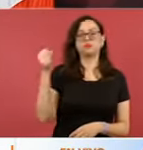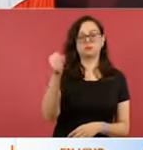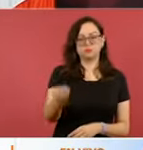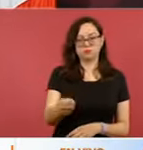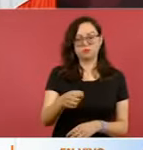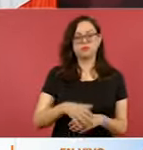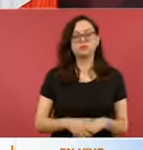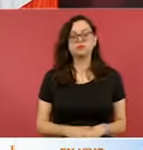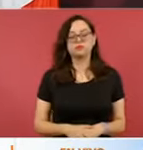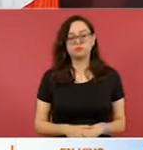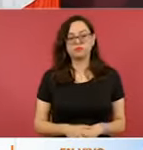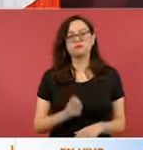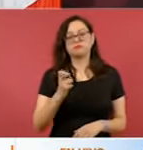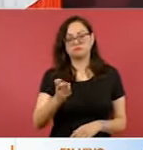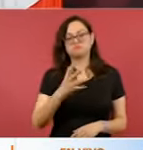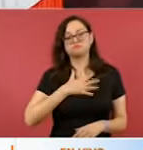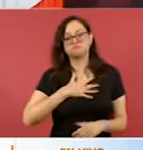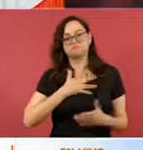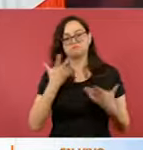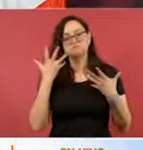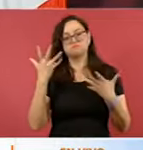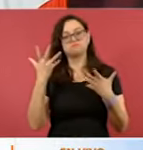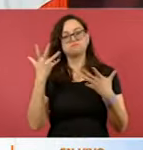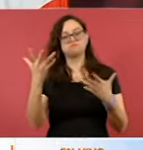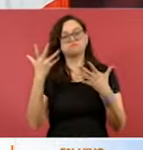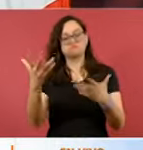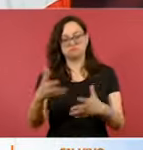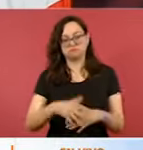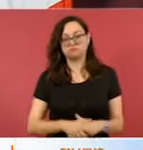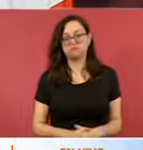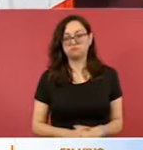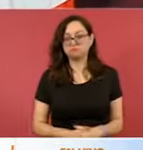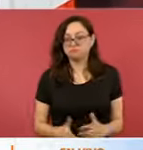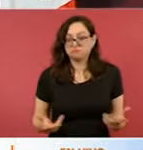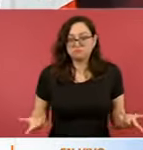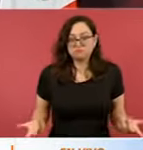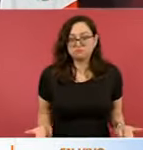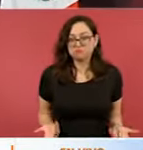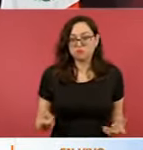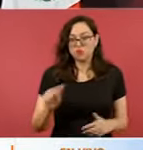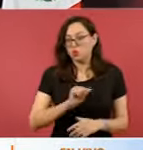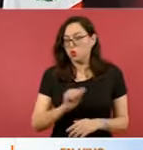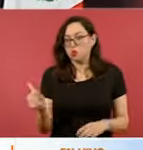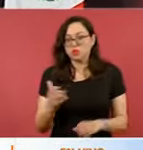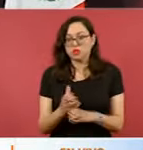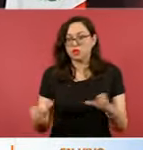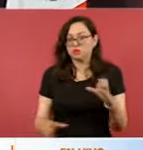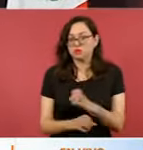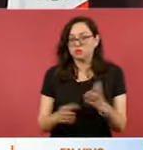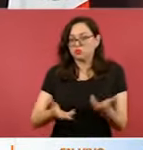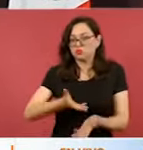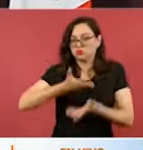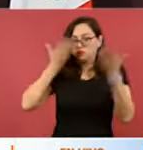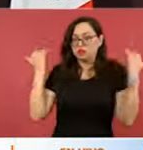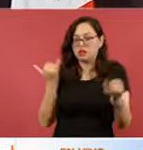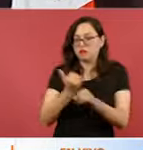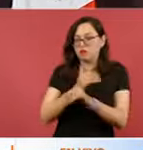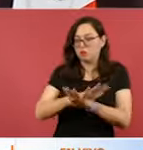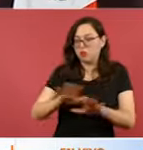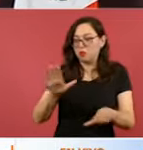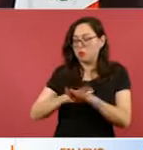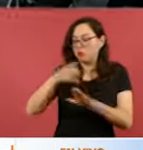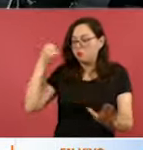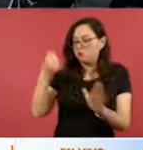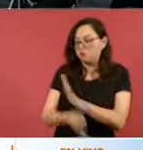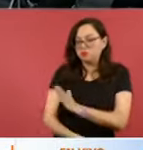Eso es lo que yo deseo. Nada más, no tengo mayor información. ¿No hay